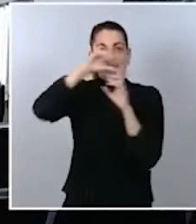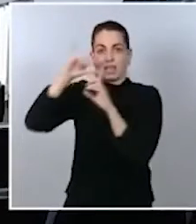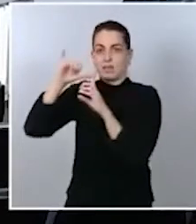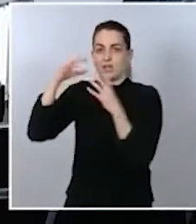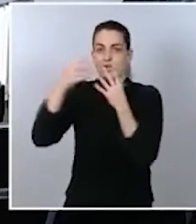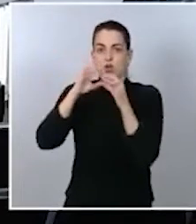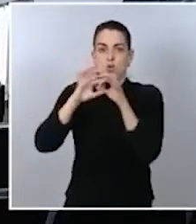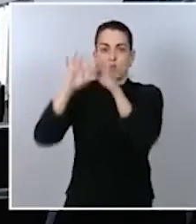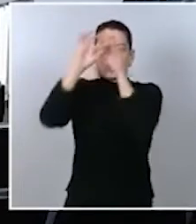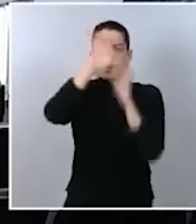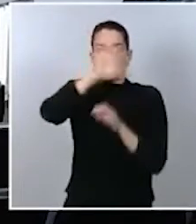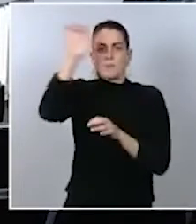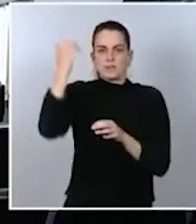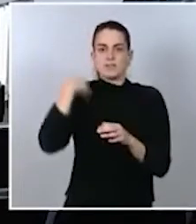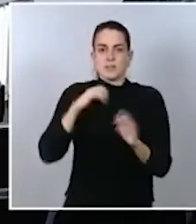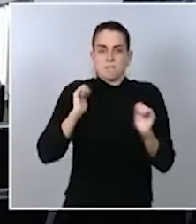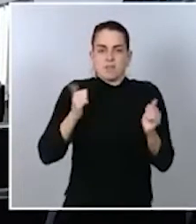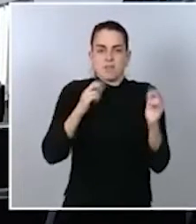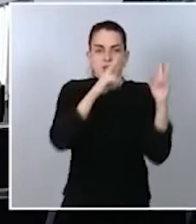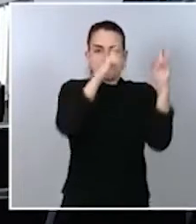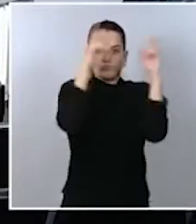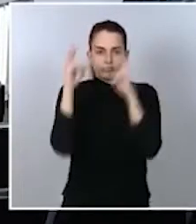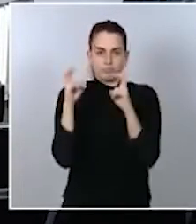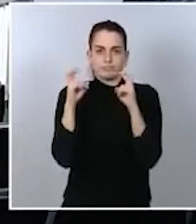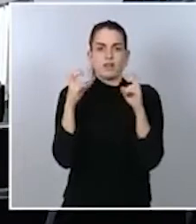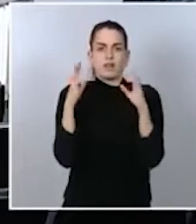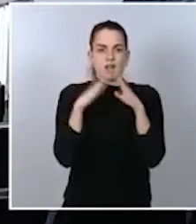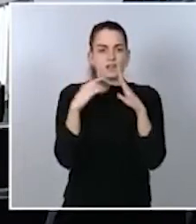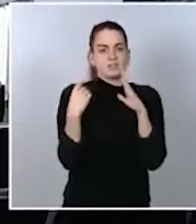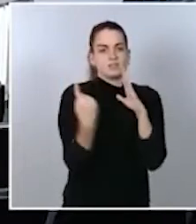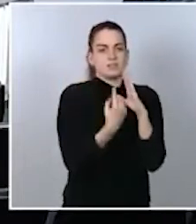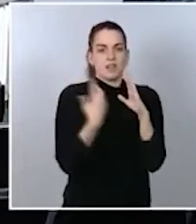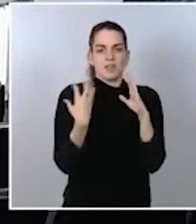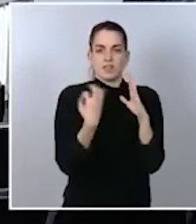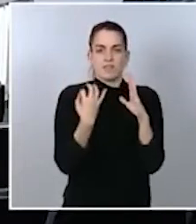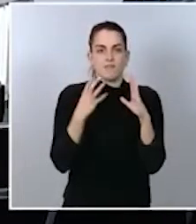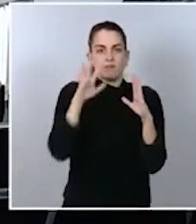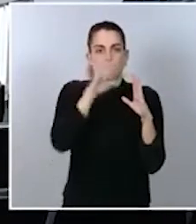confinando en sus domicilios a poblaciones enteras. Gracias.